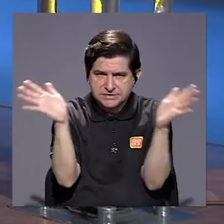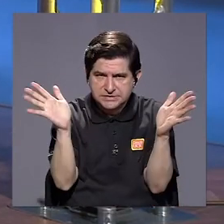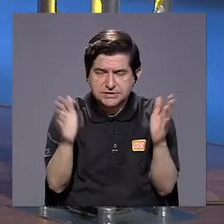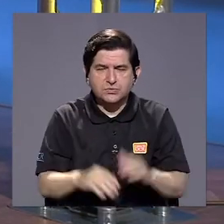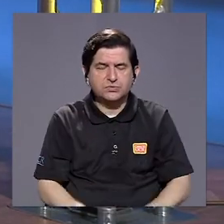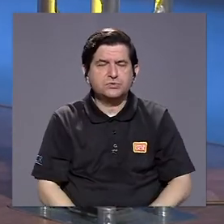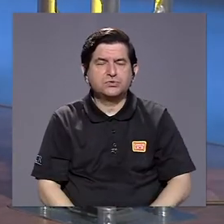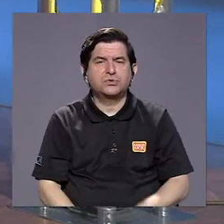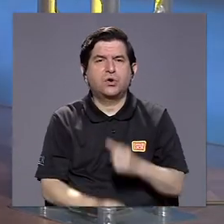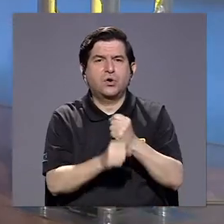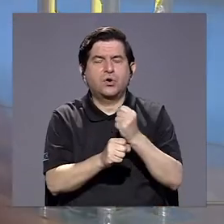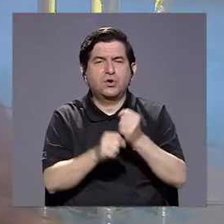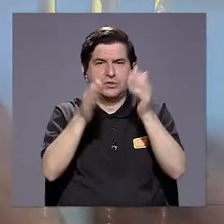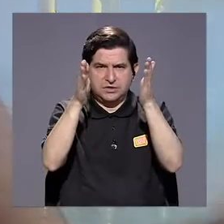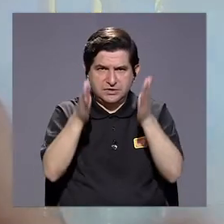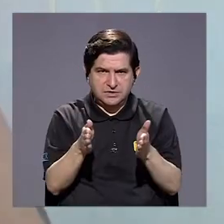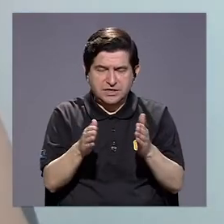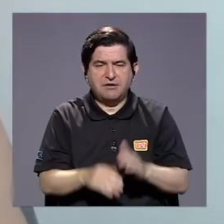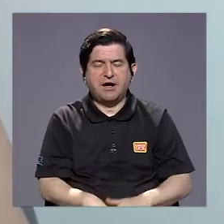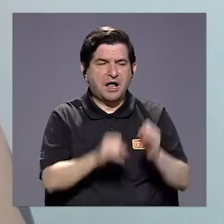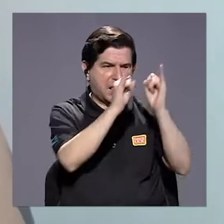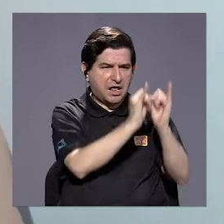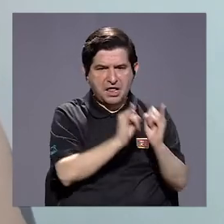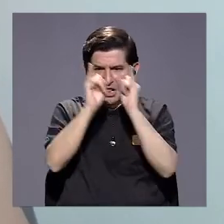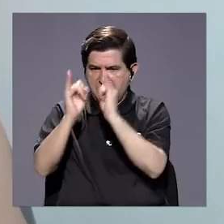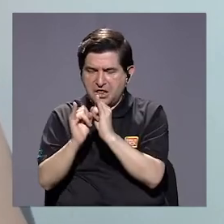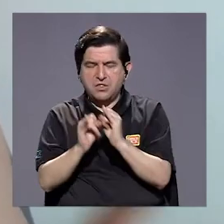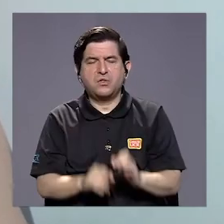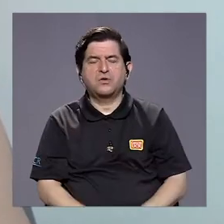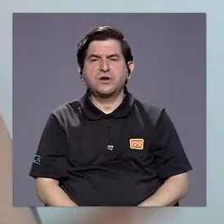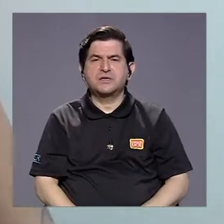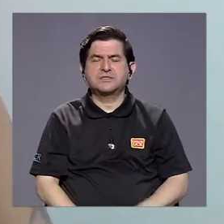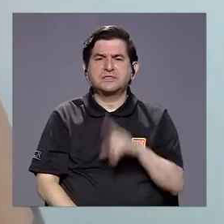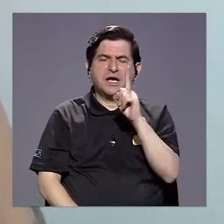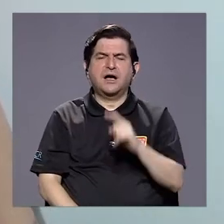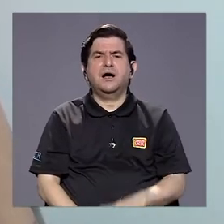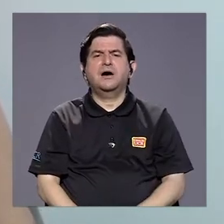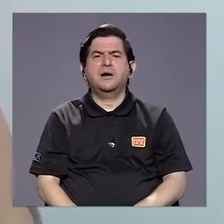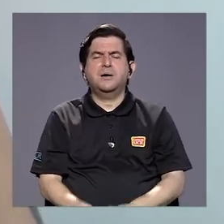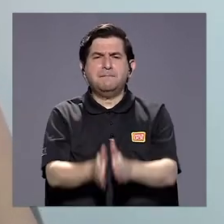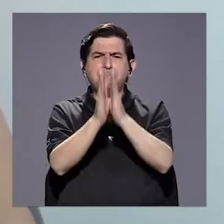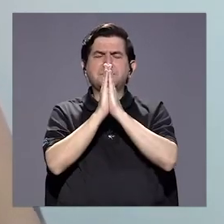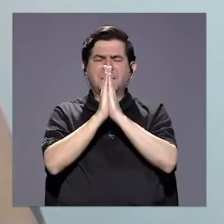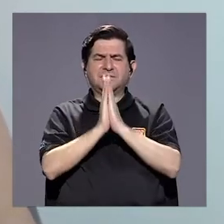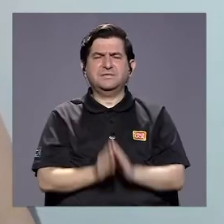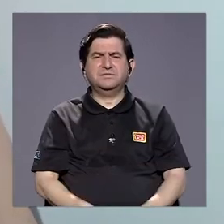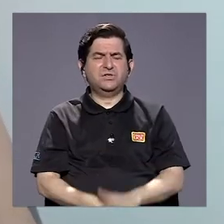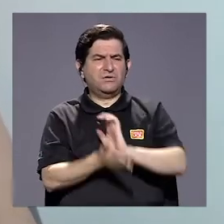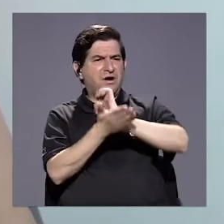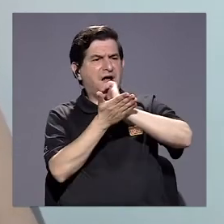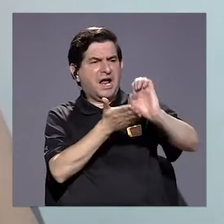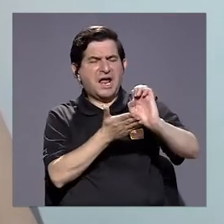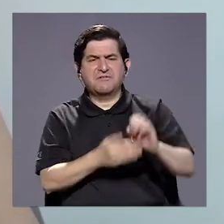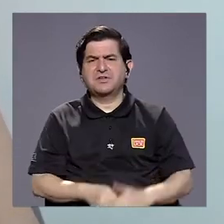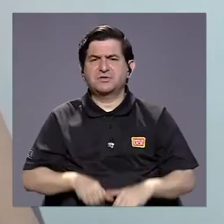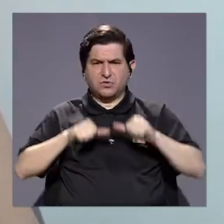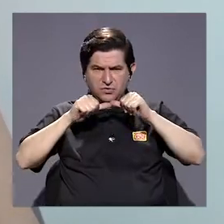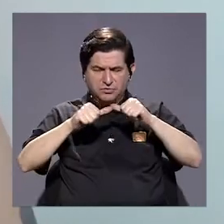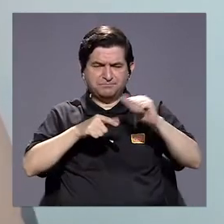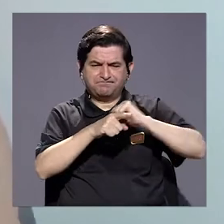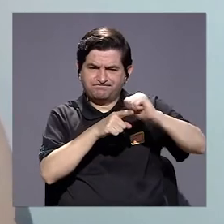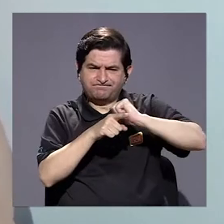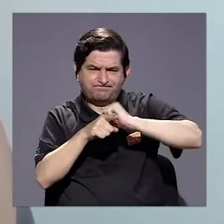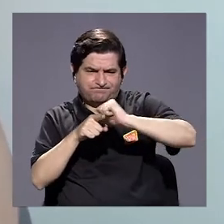públicas o empleados y empleadas individuales que entonces interponen recursos para buscar que no se lleve